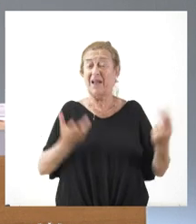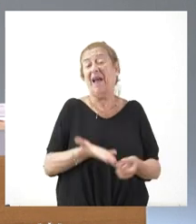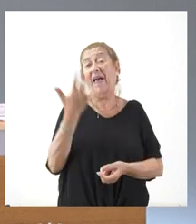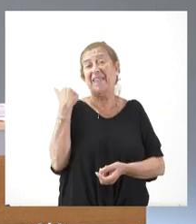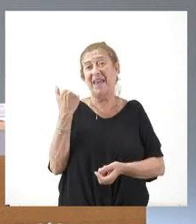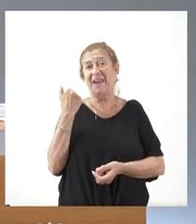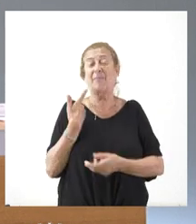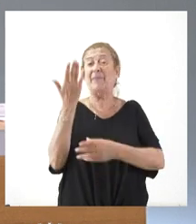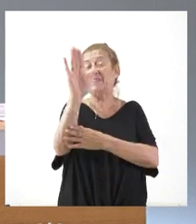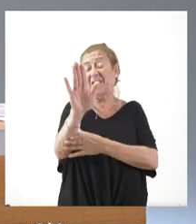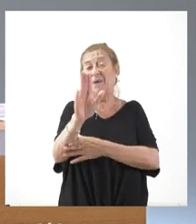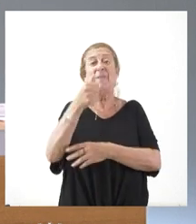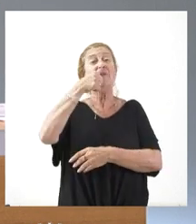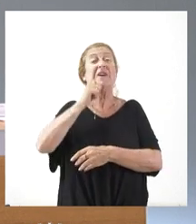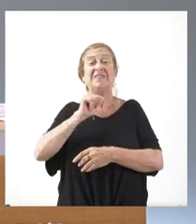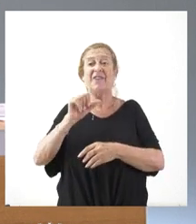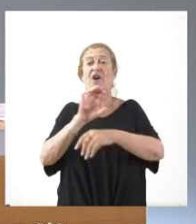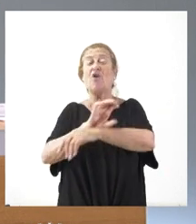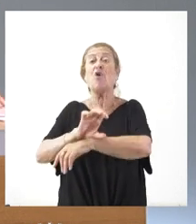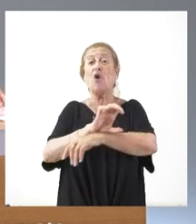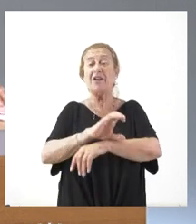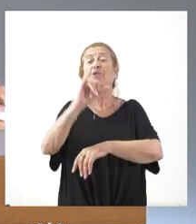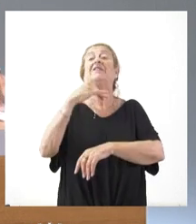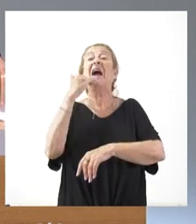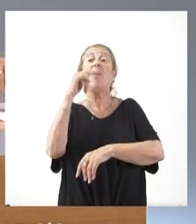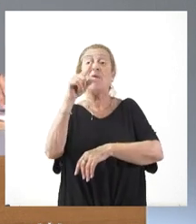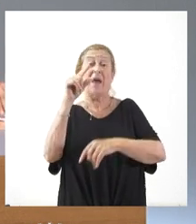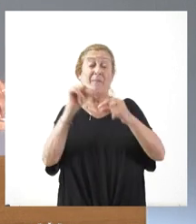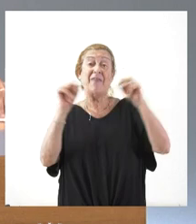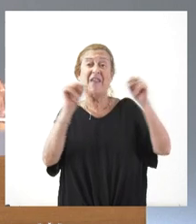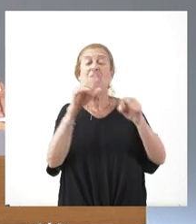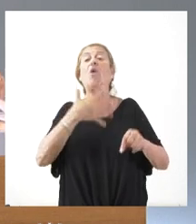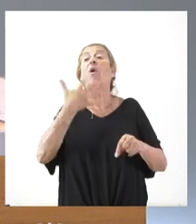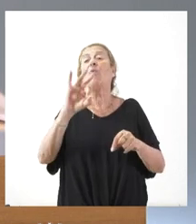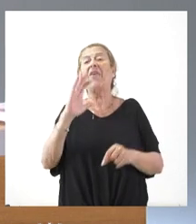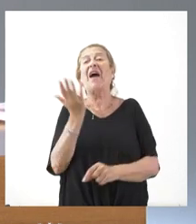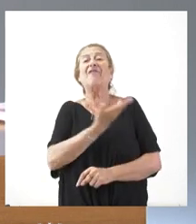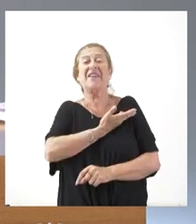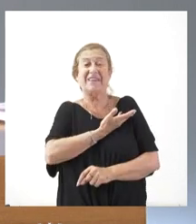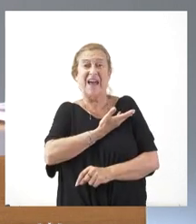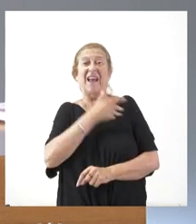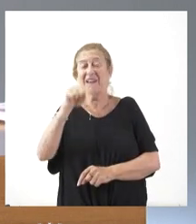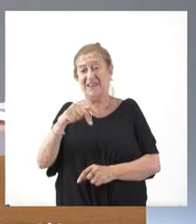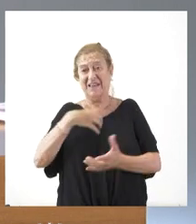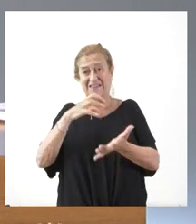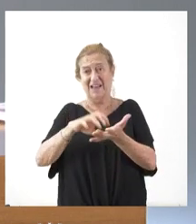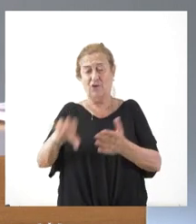Pedro Sánchez en el Congreso y si alguna de esas medidas, cómo podrían afectar aquí en Castilla y León.